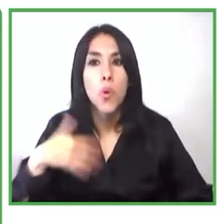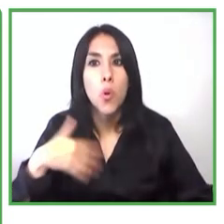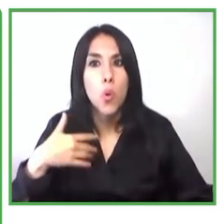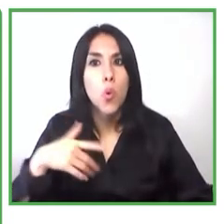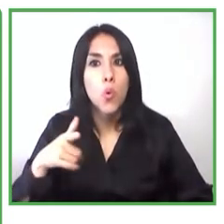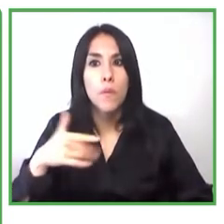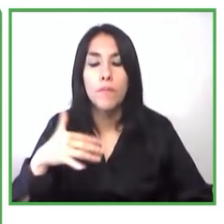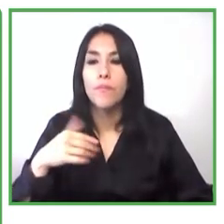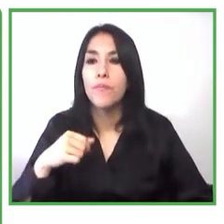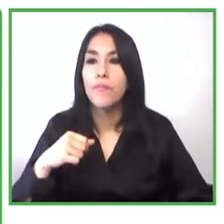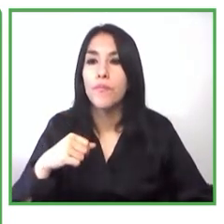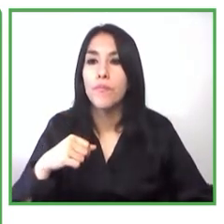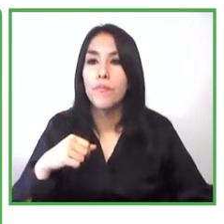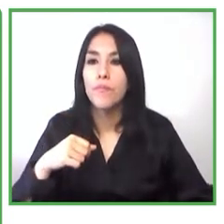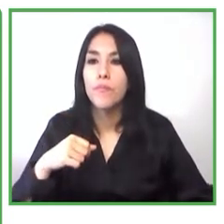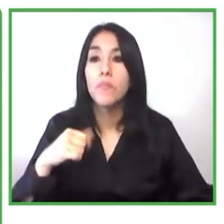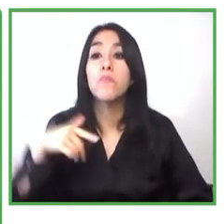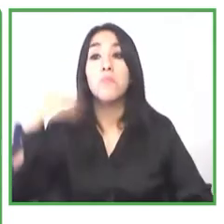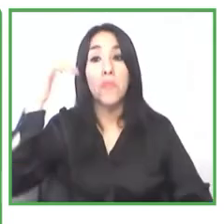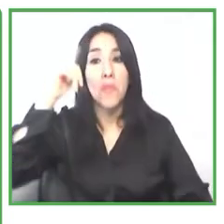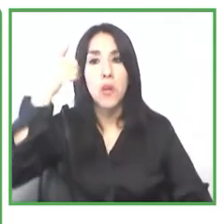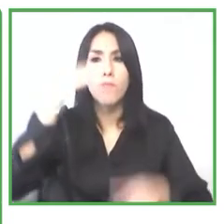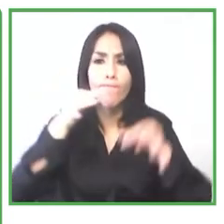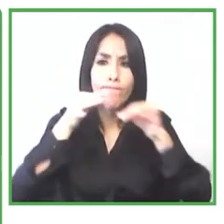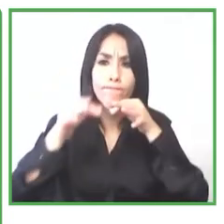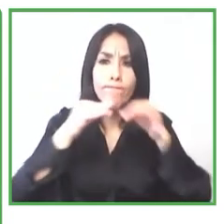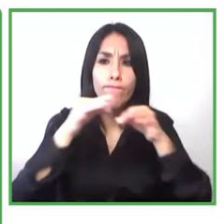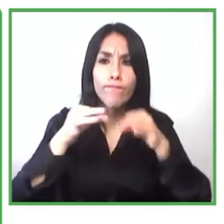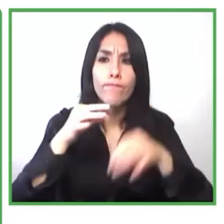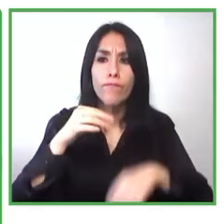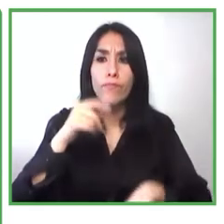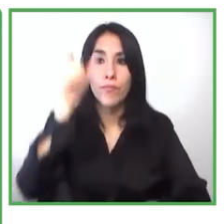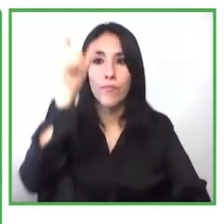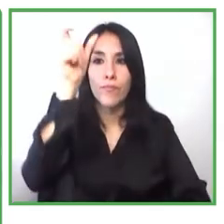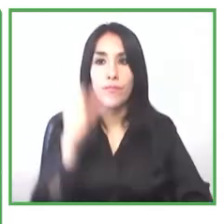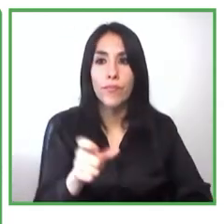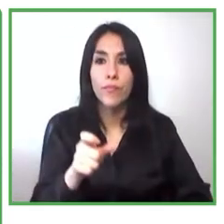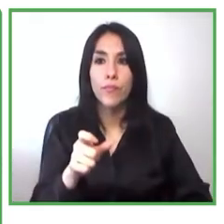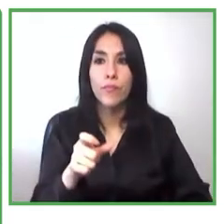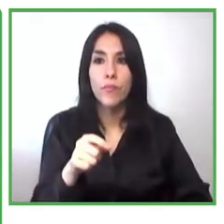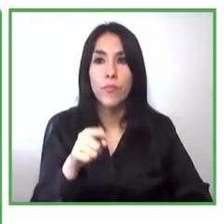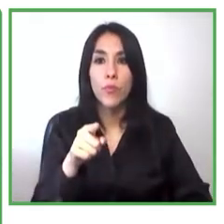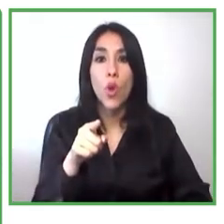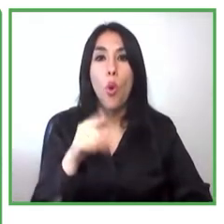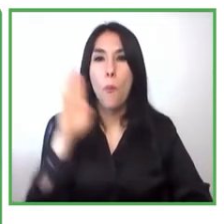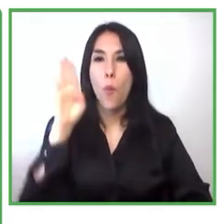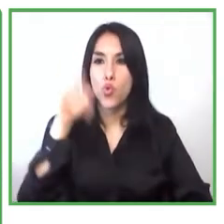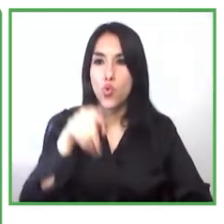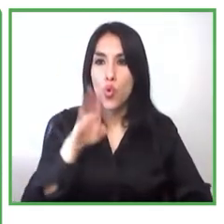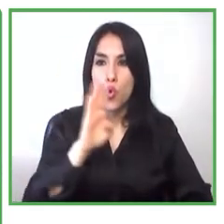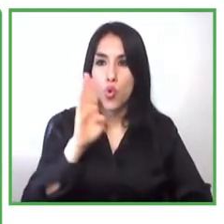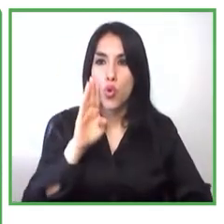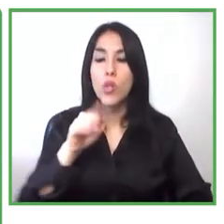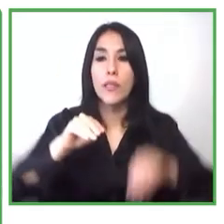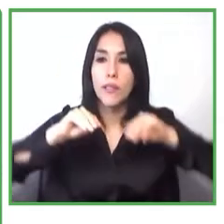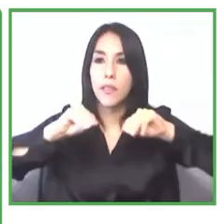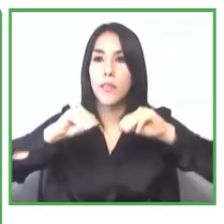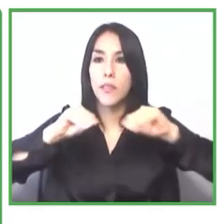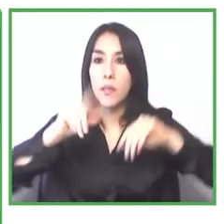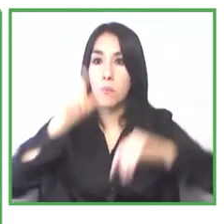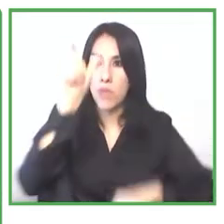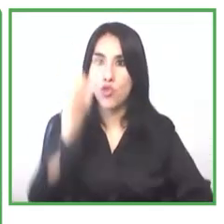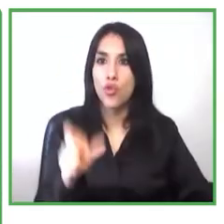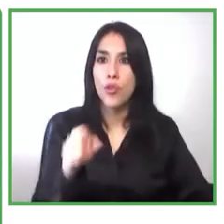la segunda etapa formamos profesionales que trabajaban con personas en situación de discapacidad en temas de